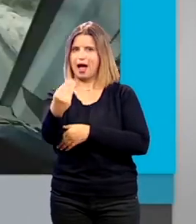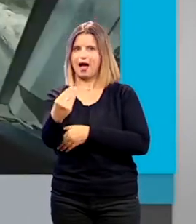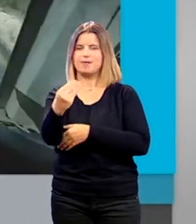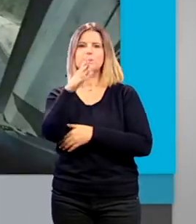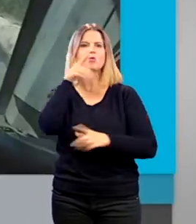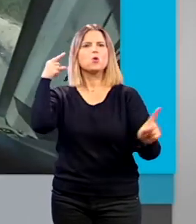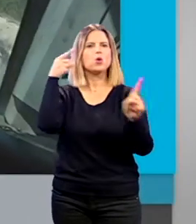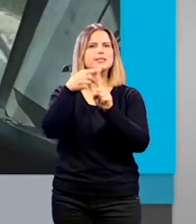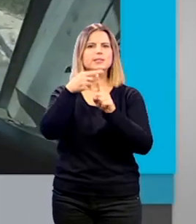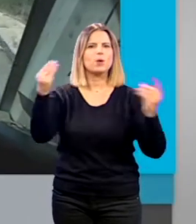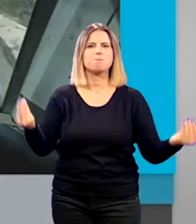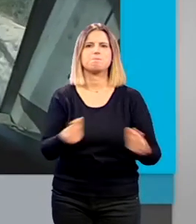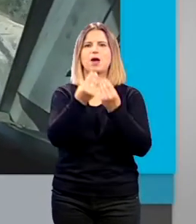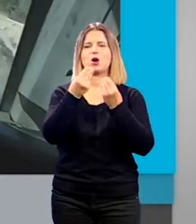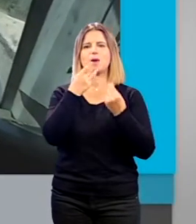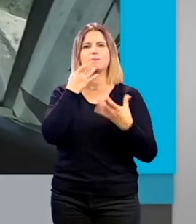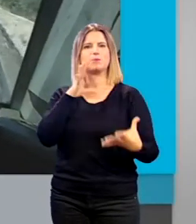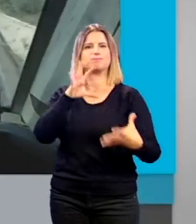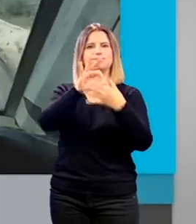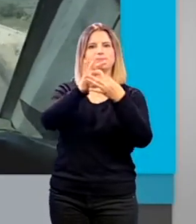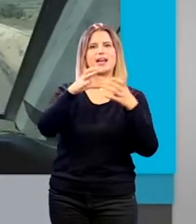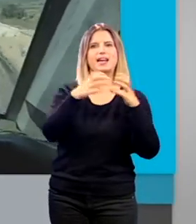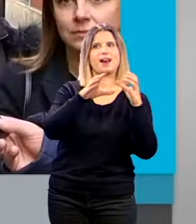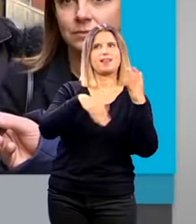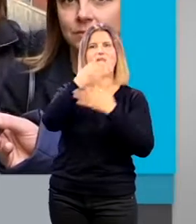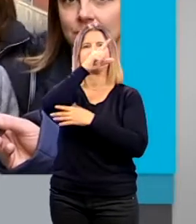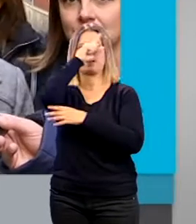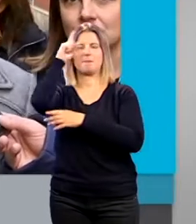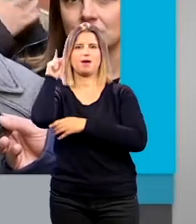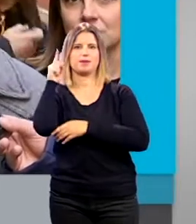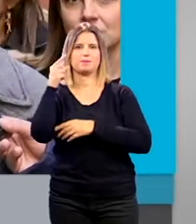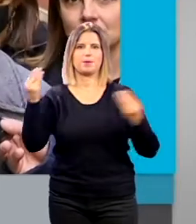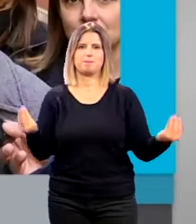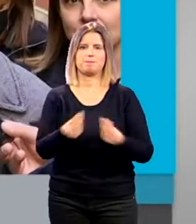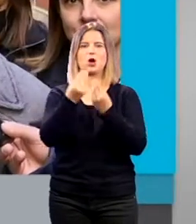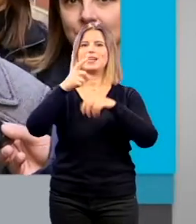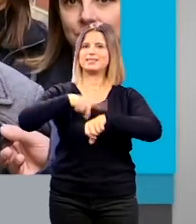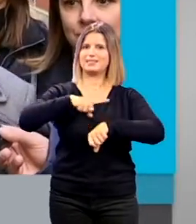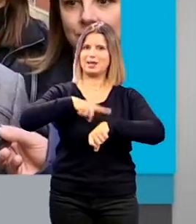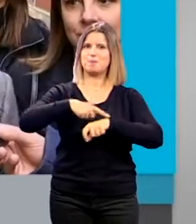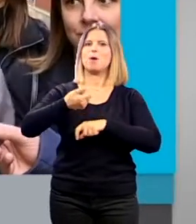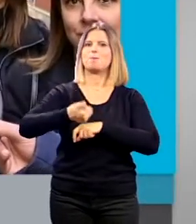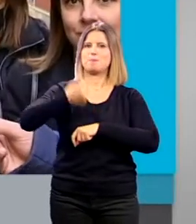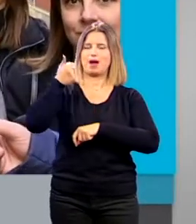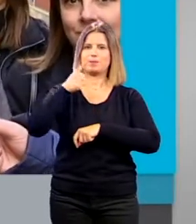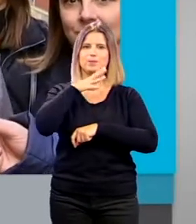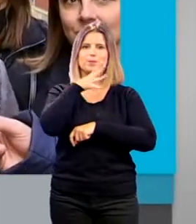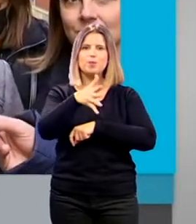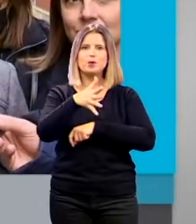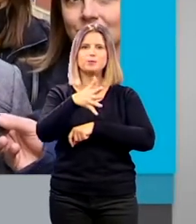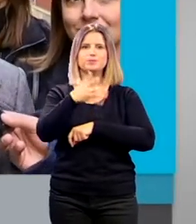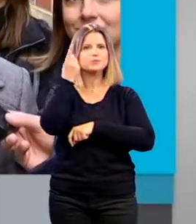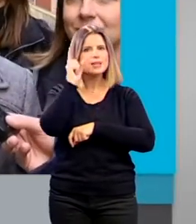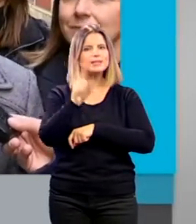como objetivo mejorar la comunicación de Granada con Madrid. El refuerzo de las conexiones de las frecuencias ferroviarias en Granada tal y como le